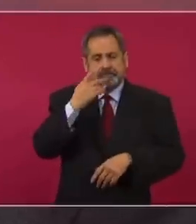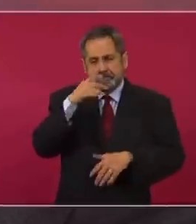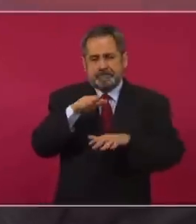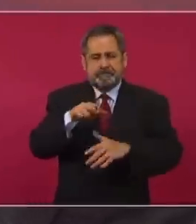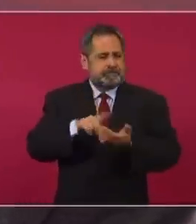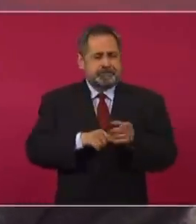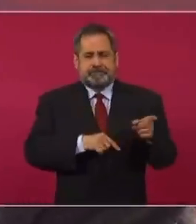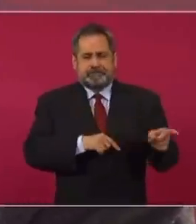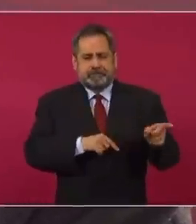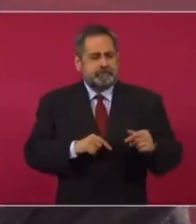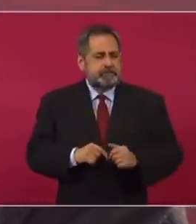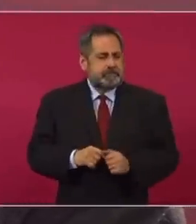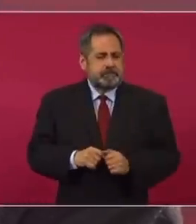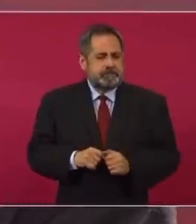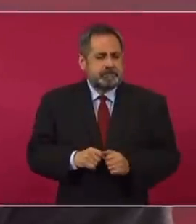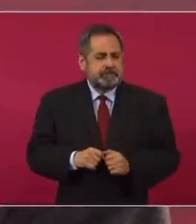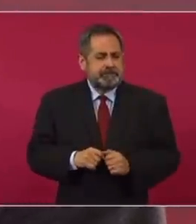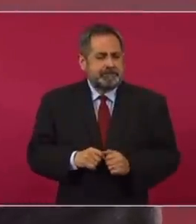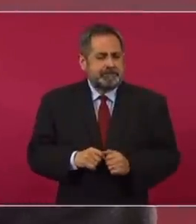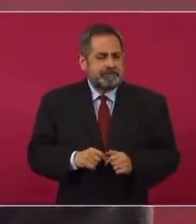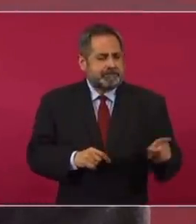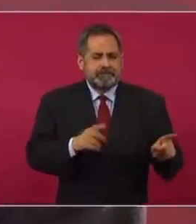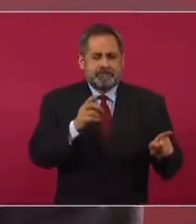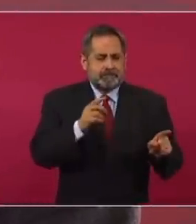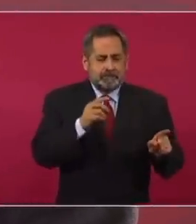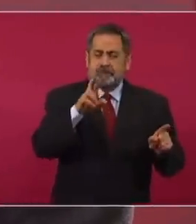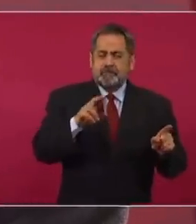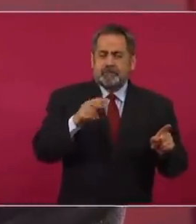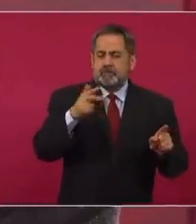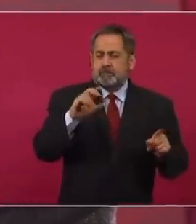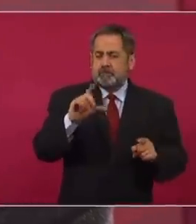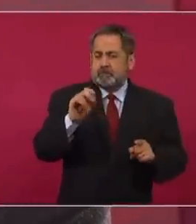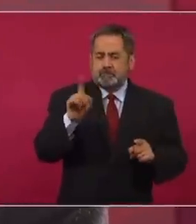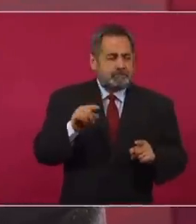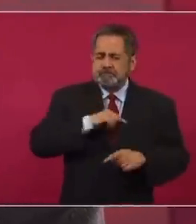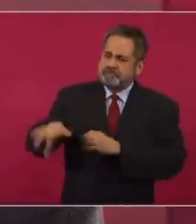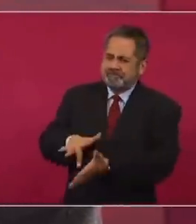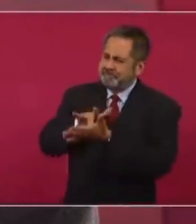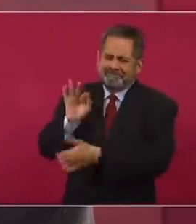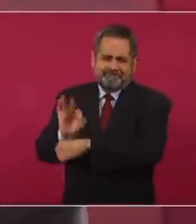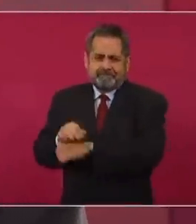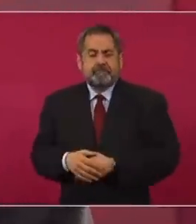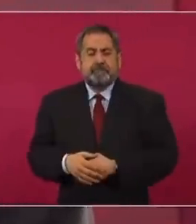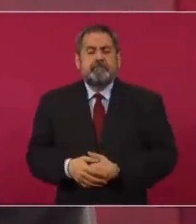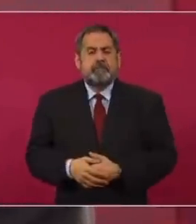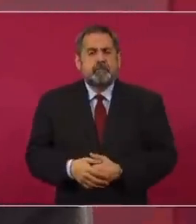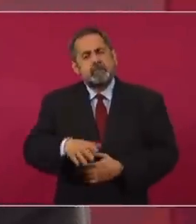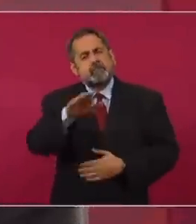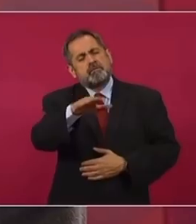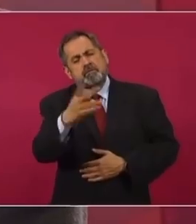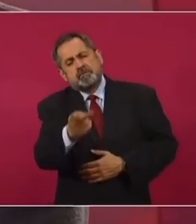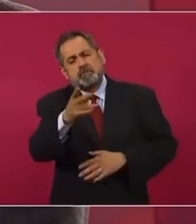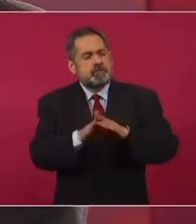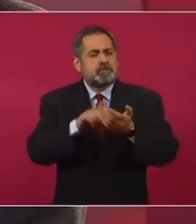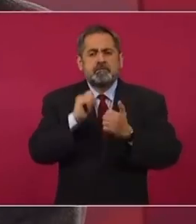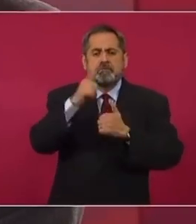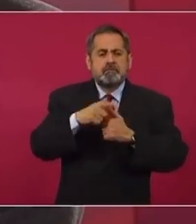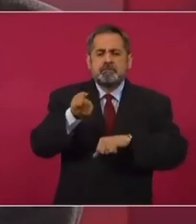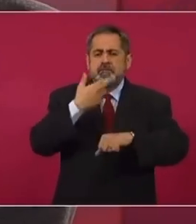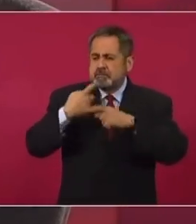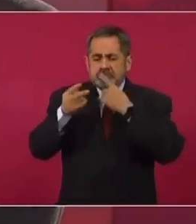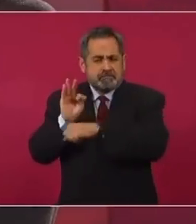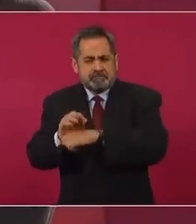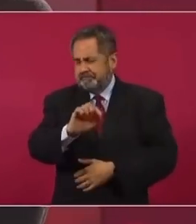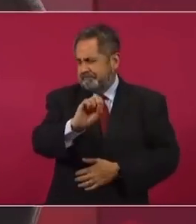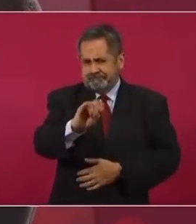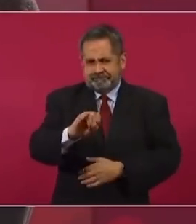el doctor Hugo López-Gatell. Él tiene todo nuestro apoyo. ¿Se buscaría apelar esta decisión por parte de la secretaria? Sí,